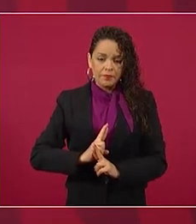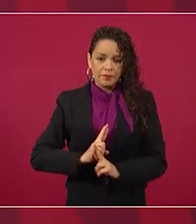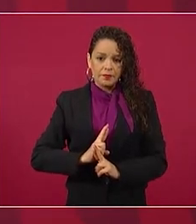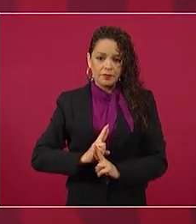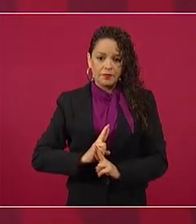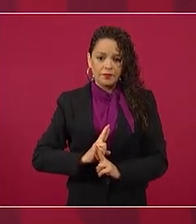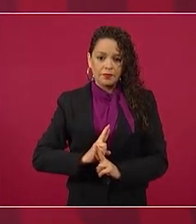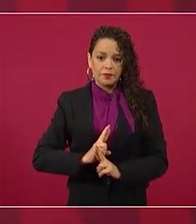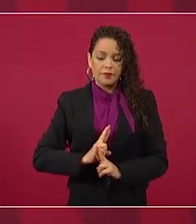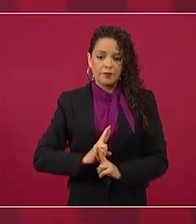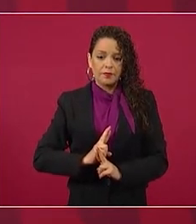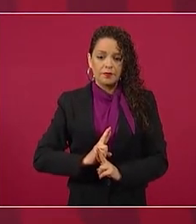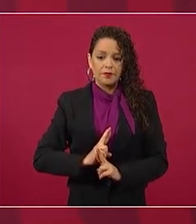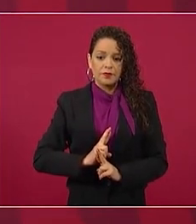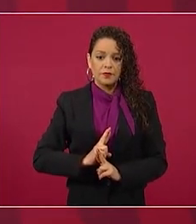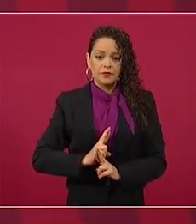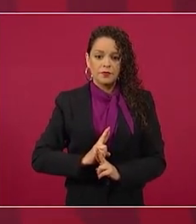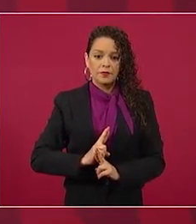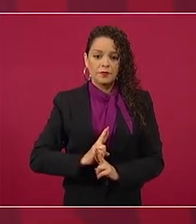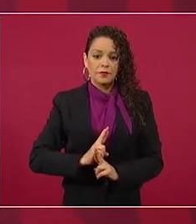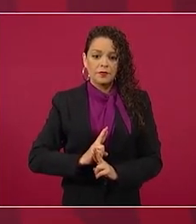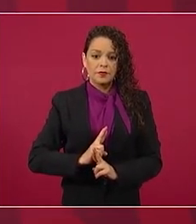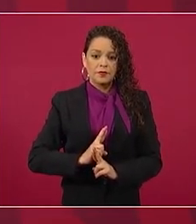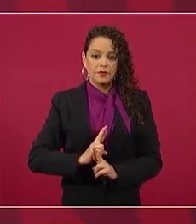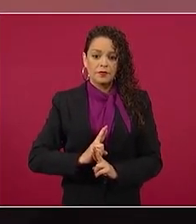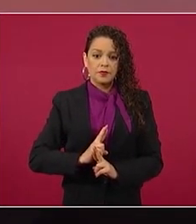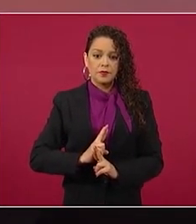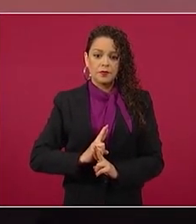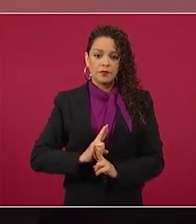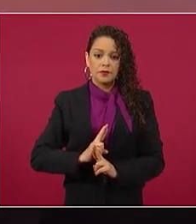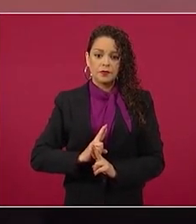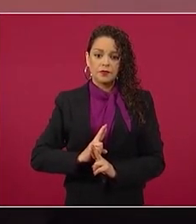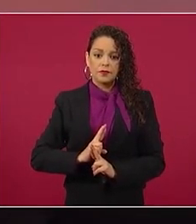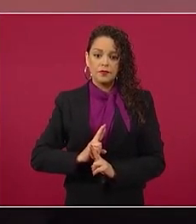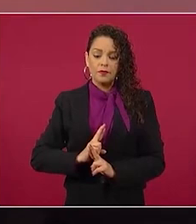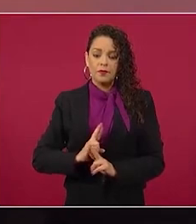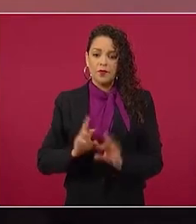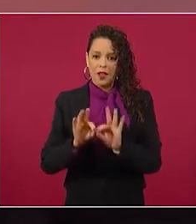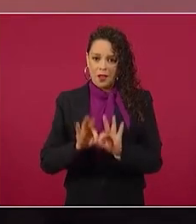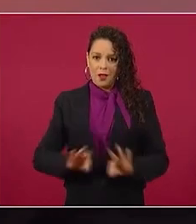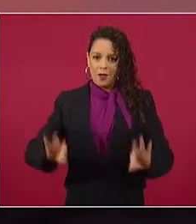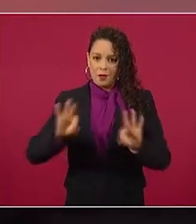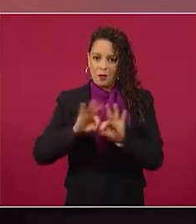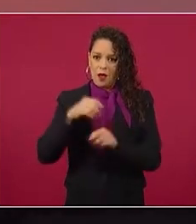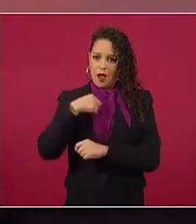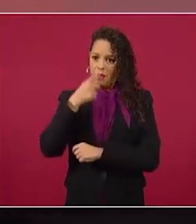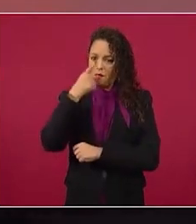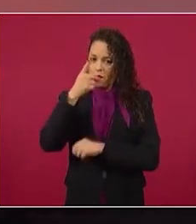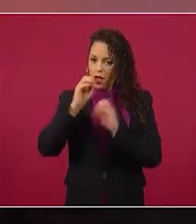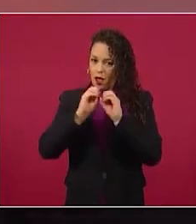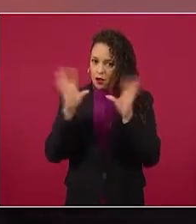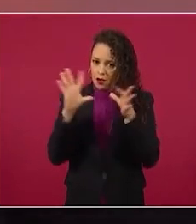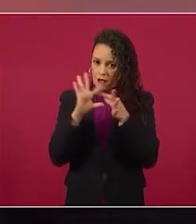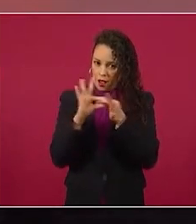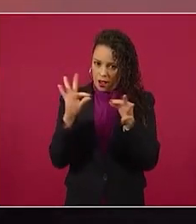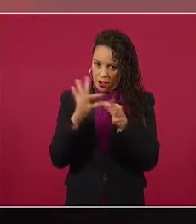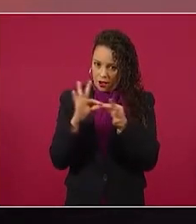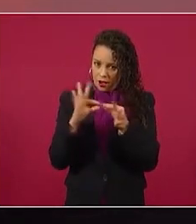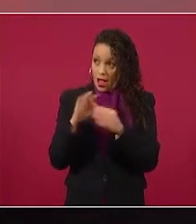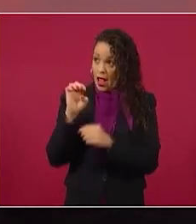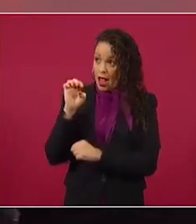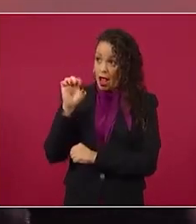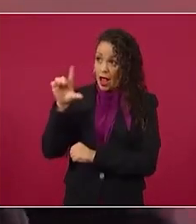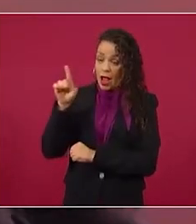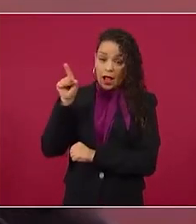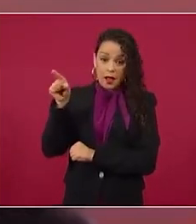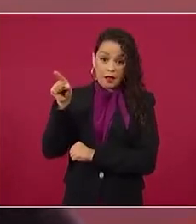porque es importante aclararlo que se escude diciendo de